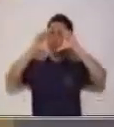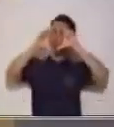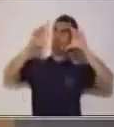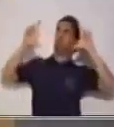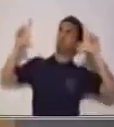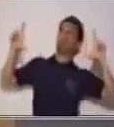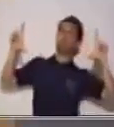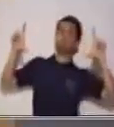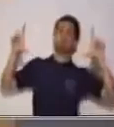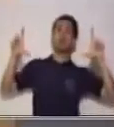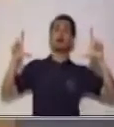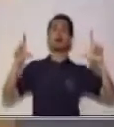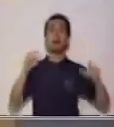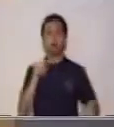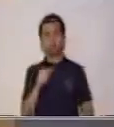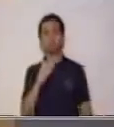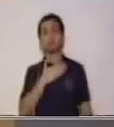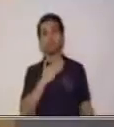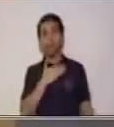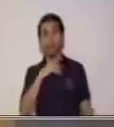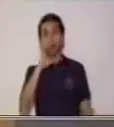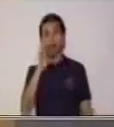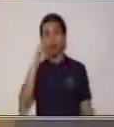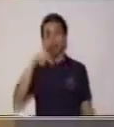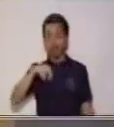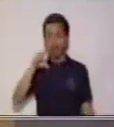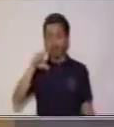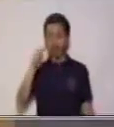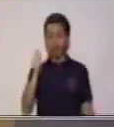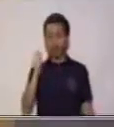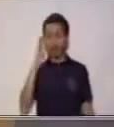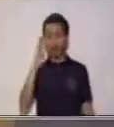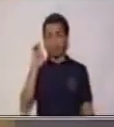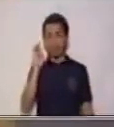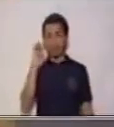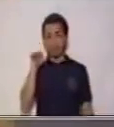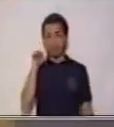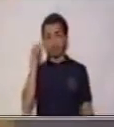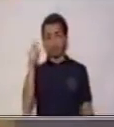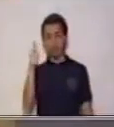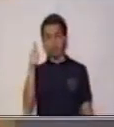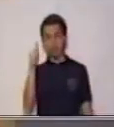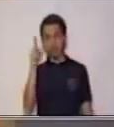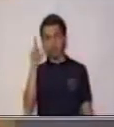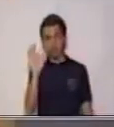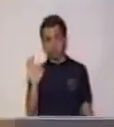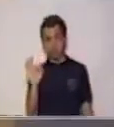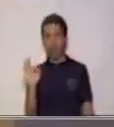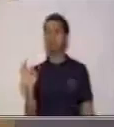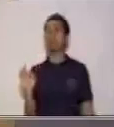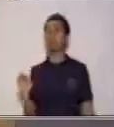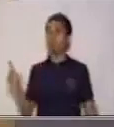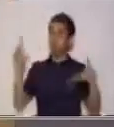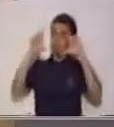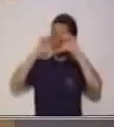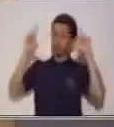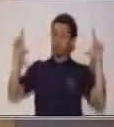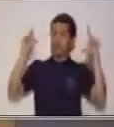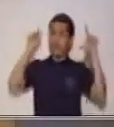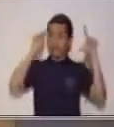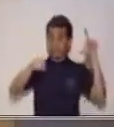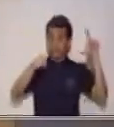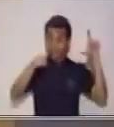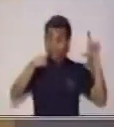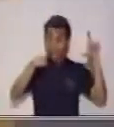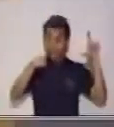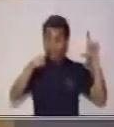más grandes, le vamos a llamar encabezado en un anuncio publicitario. ¿Sí? Porque es desde ahí donde nos